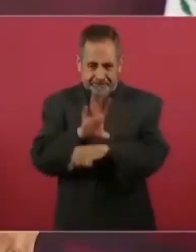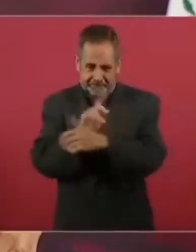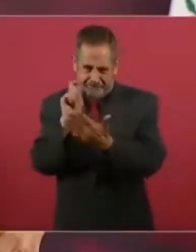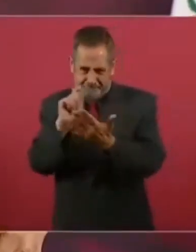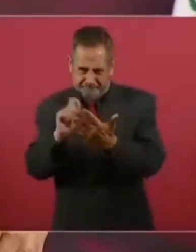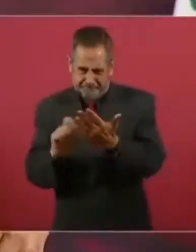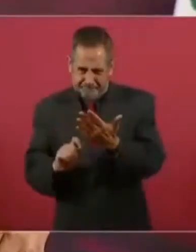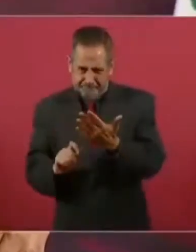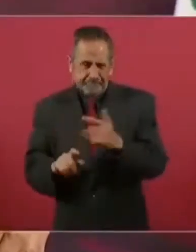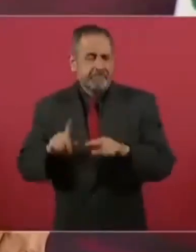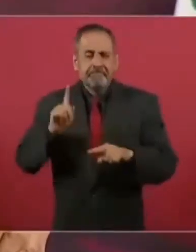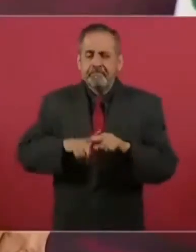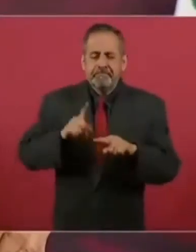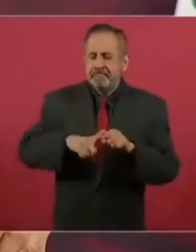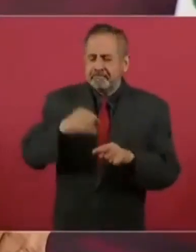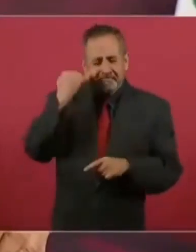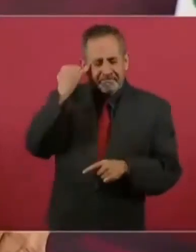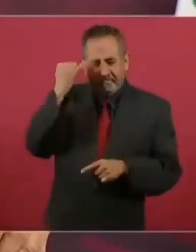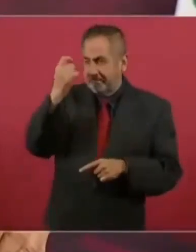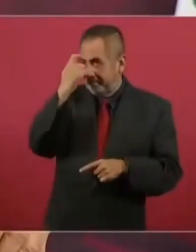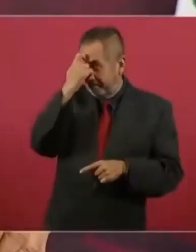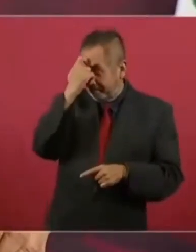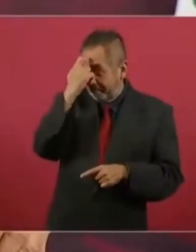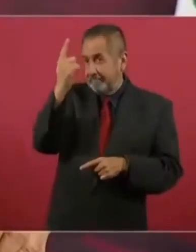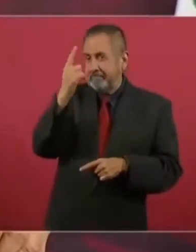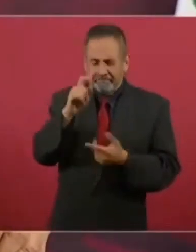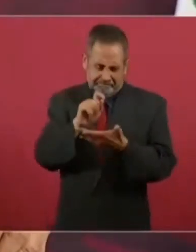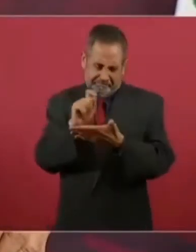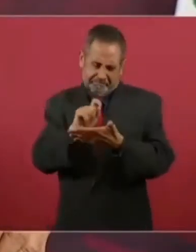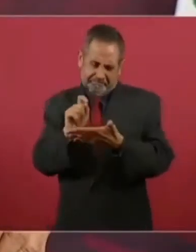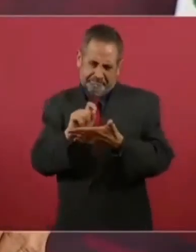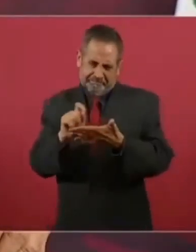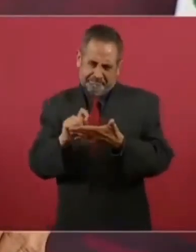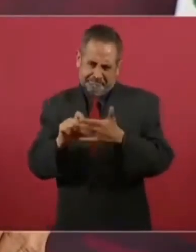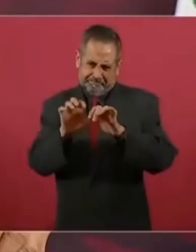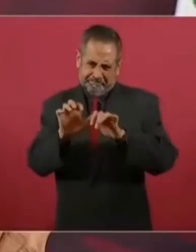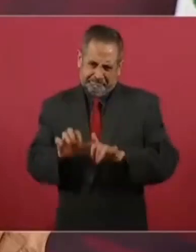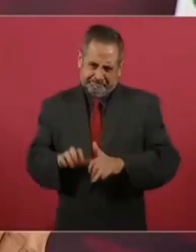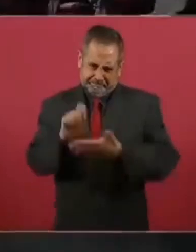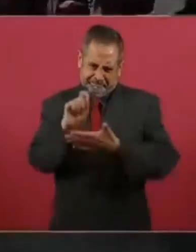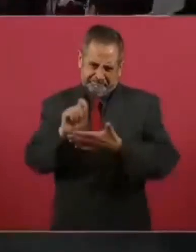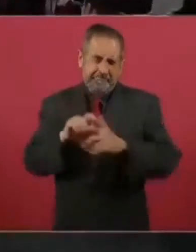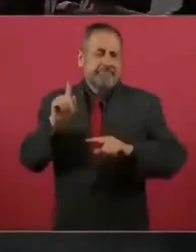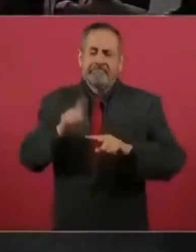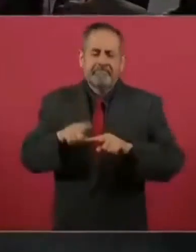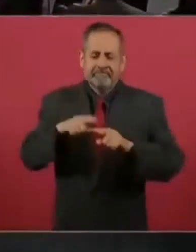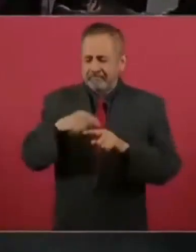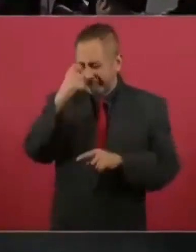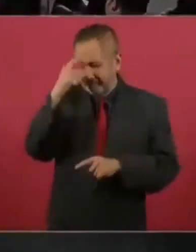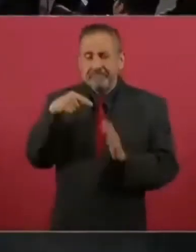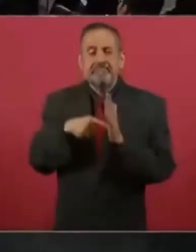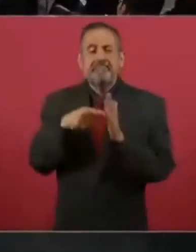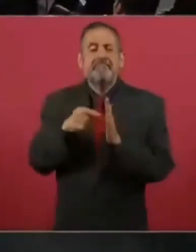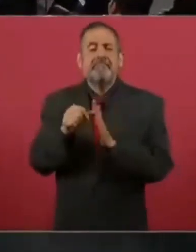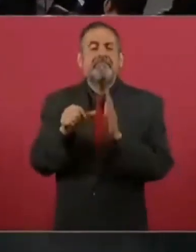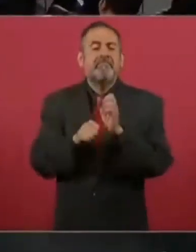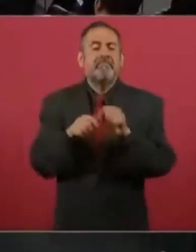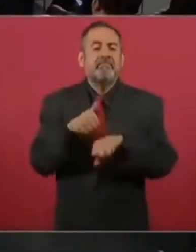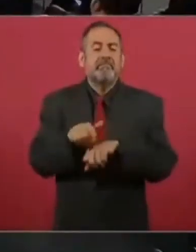las modificaciones al artículo 27